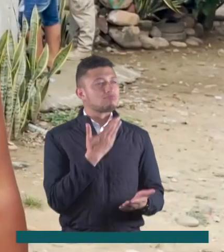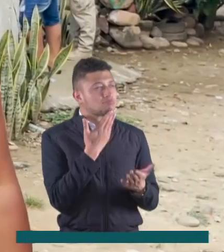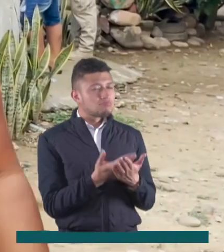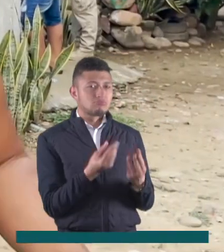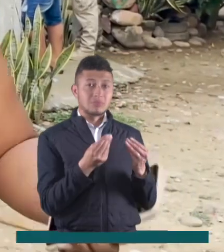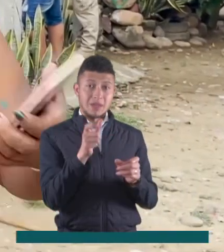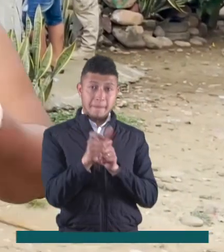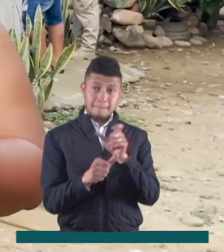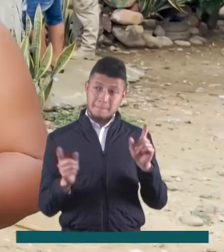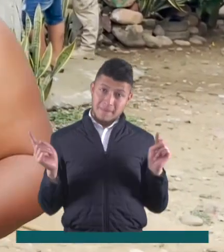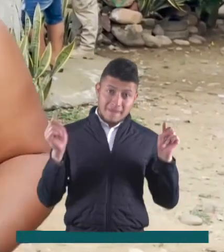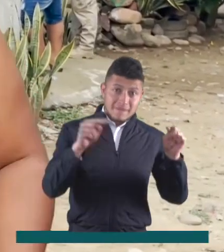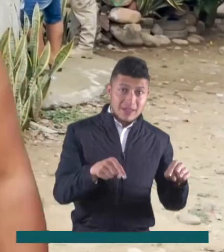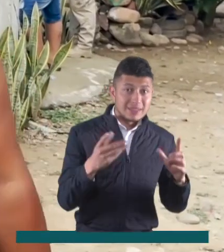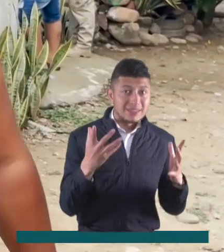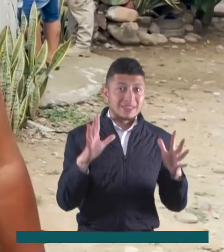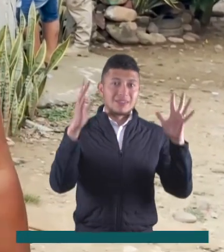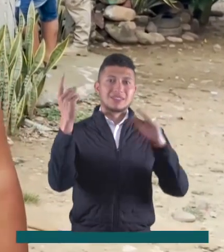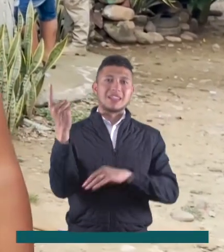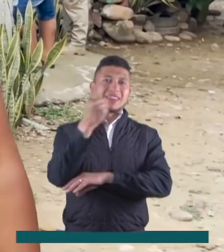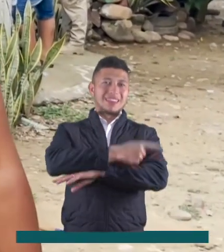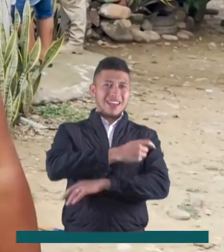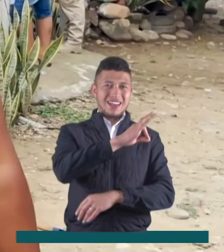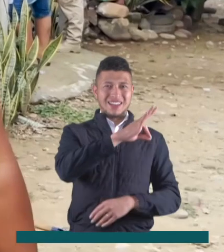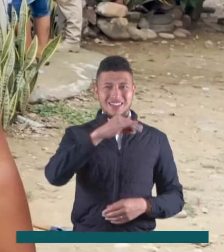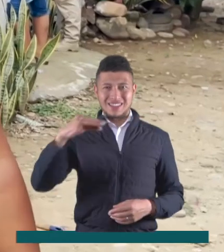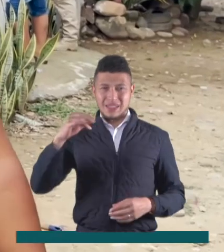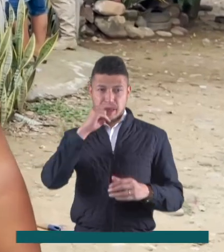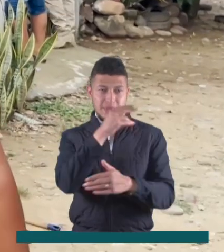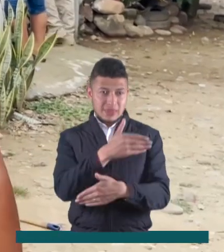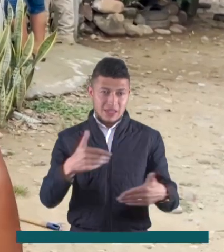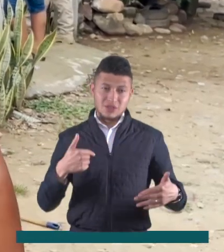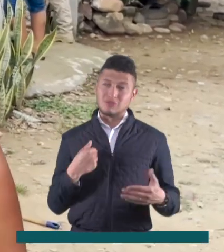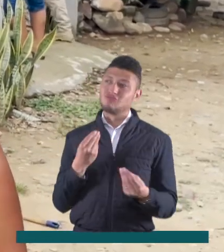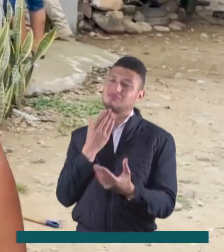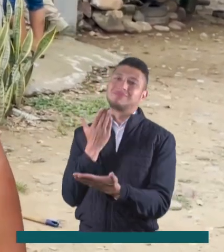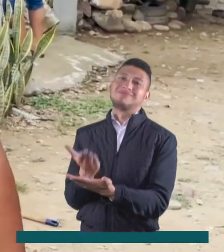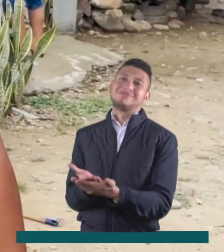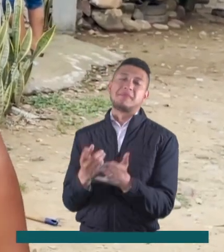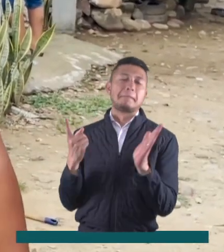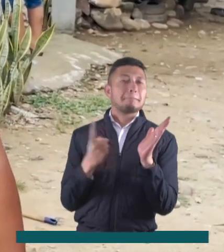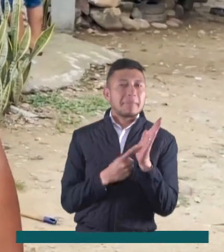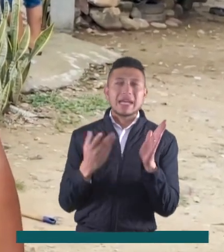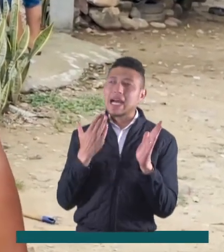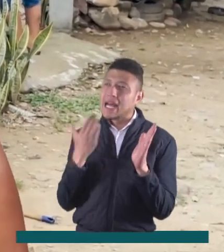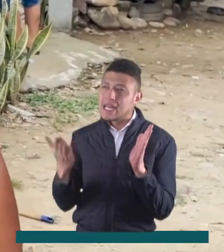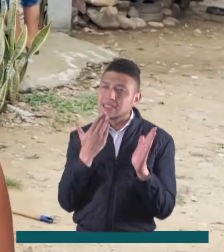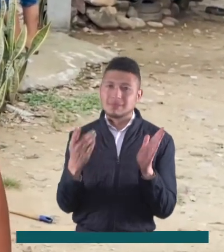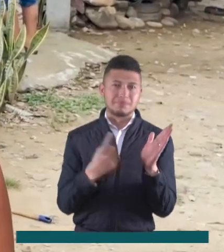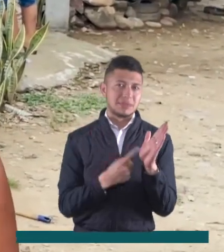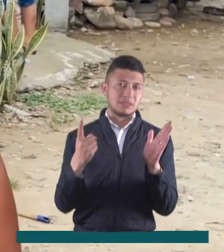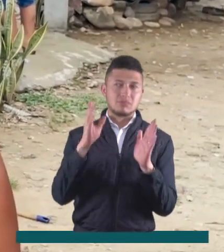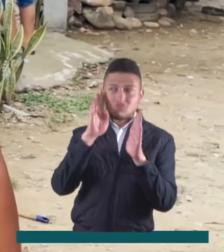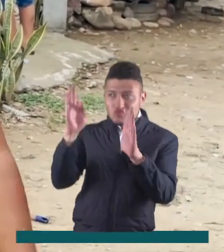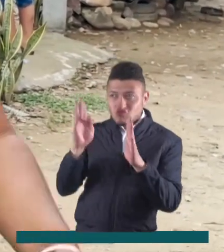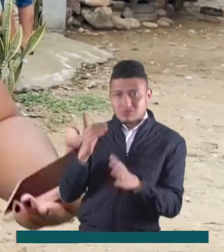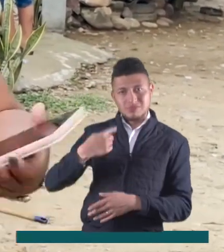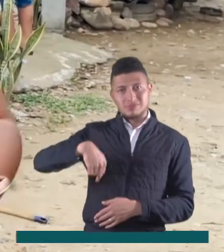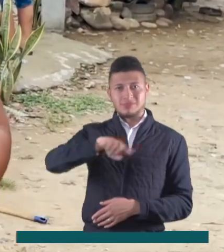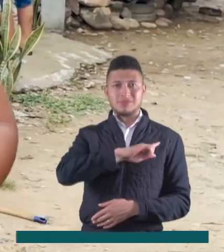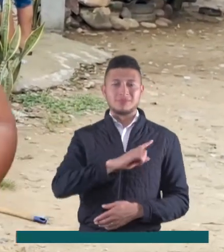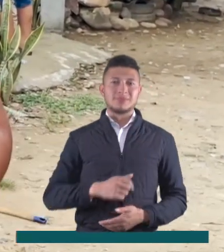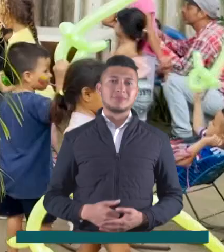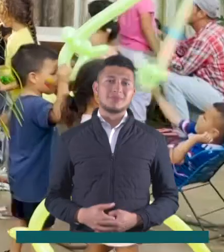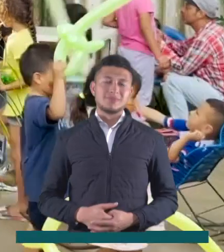agradecida con las personas que vinieron a celebrarle el día de Halloween a los niños. Mil y mil gracias por